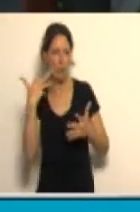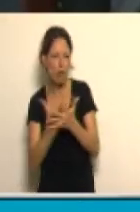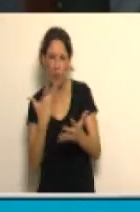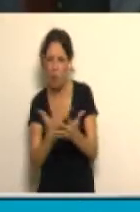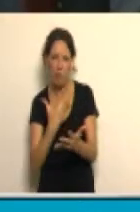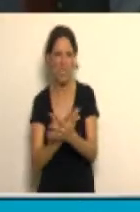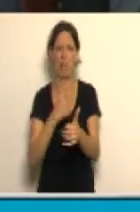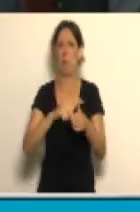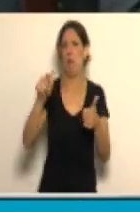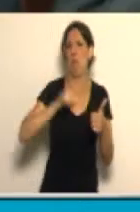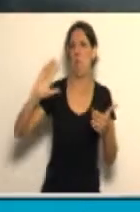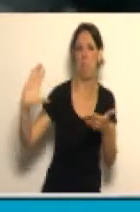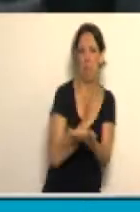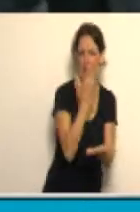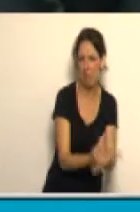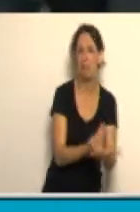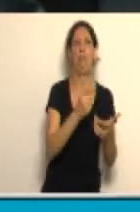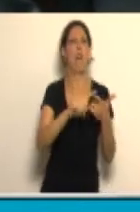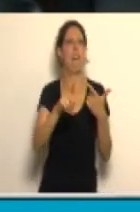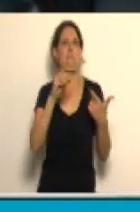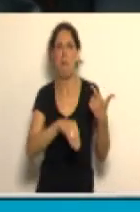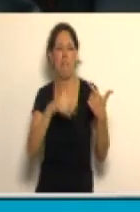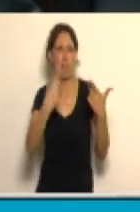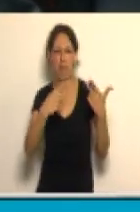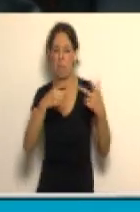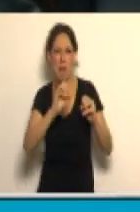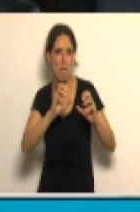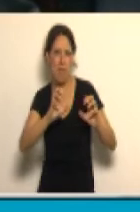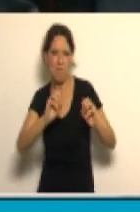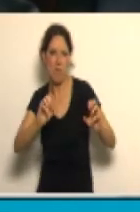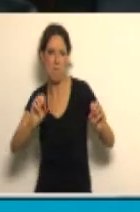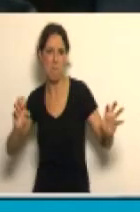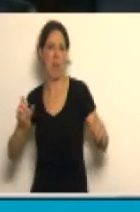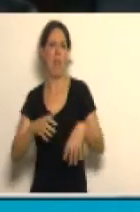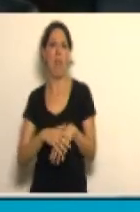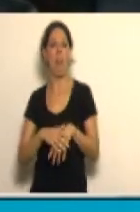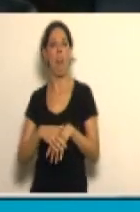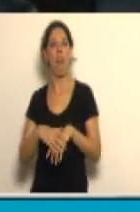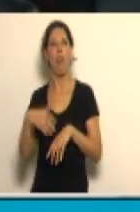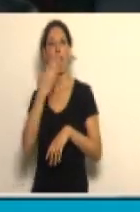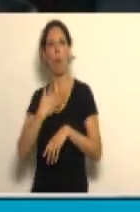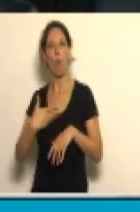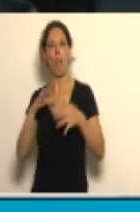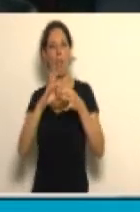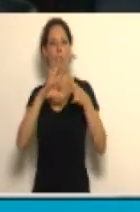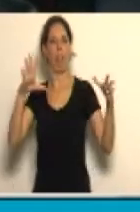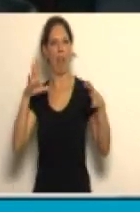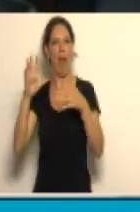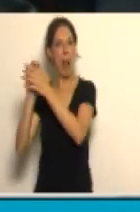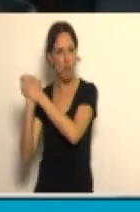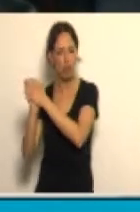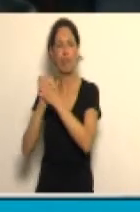golpe militar mediante el gobierno de la democracia, y Alfonsín después,